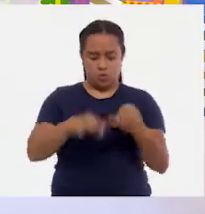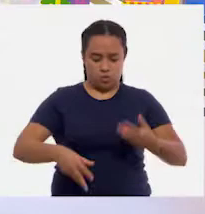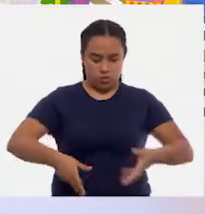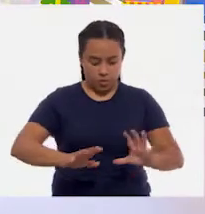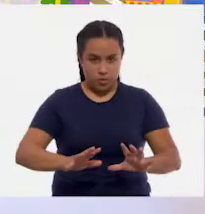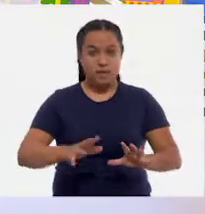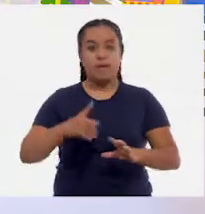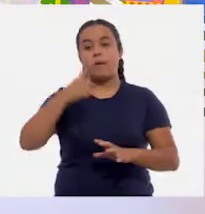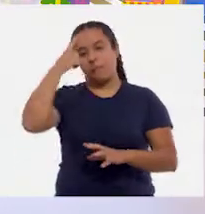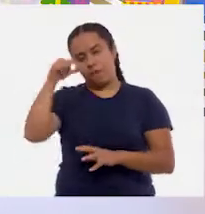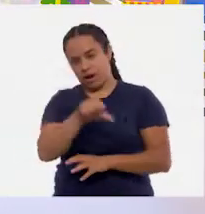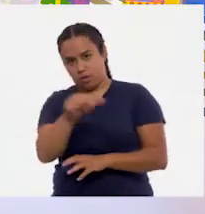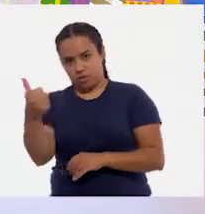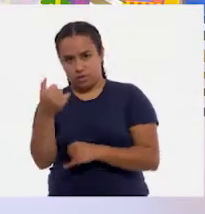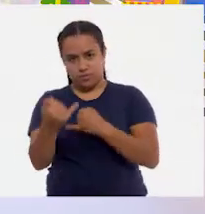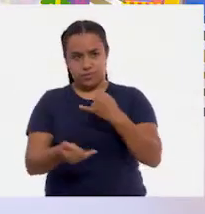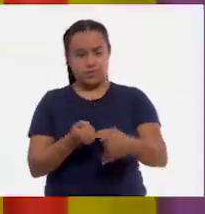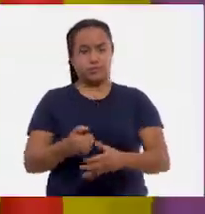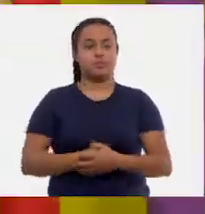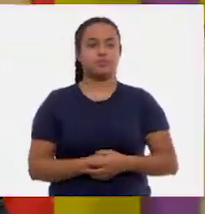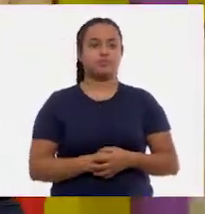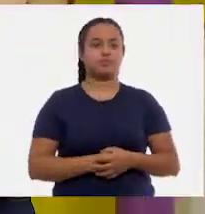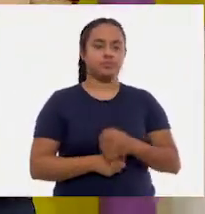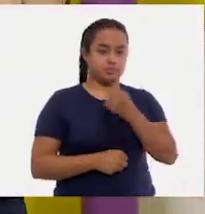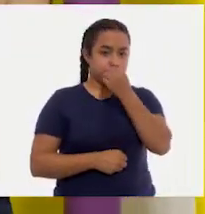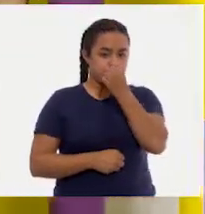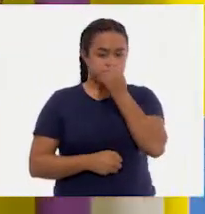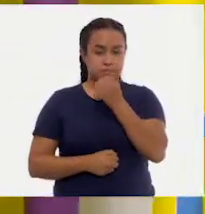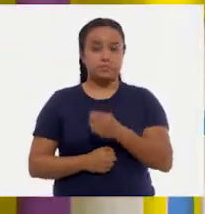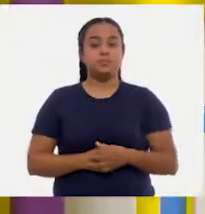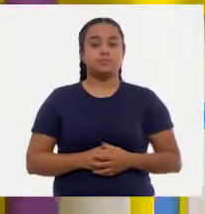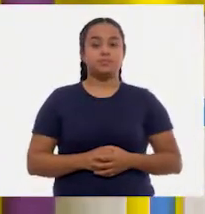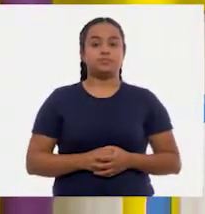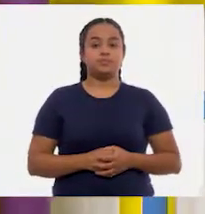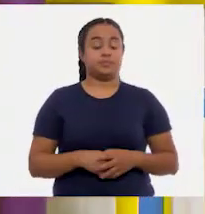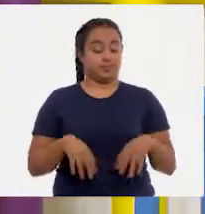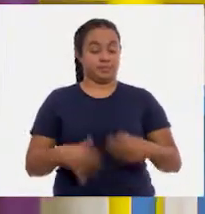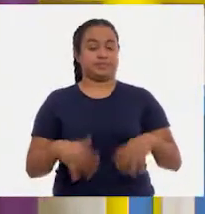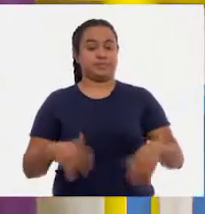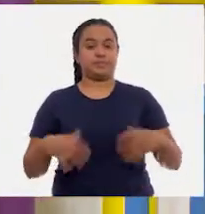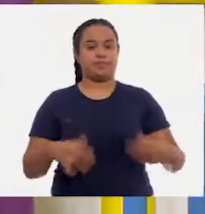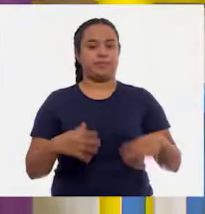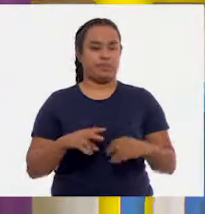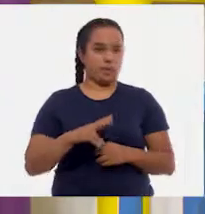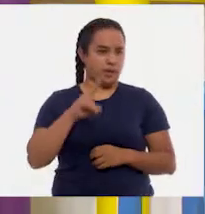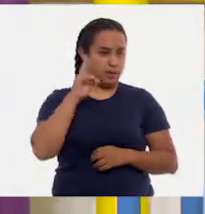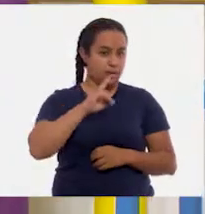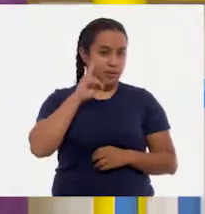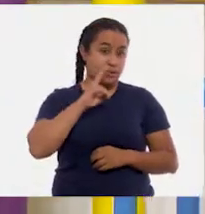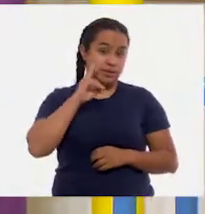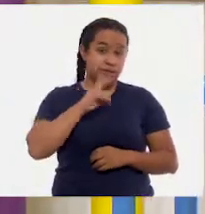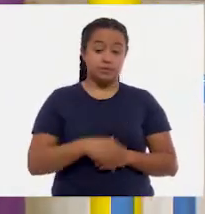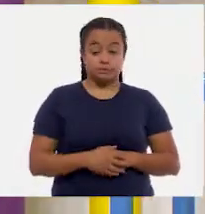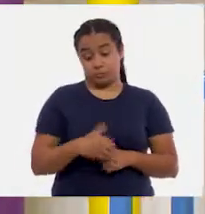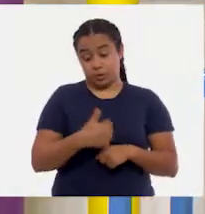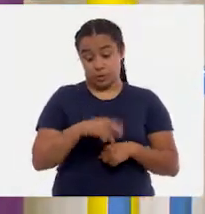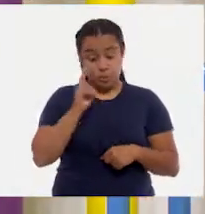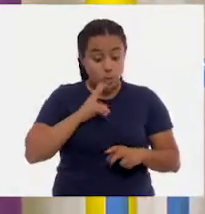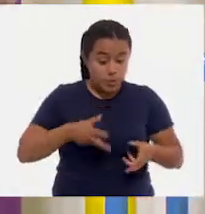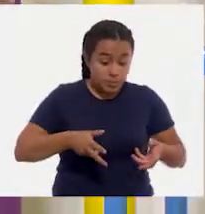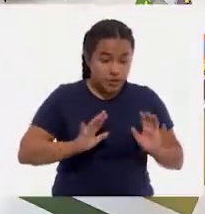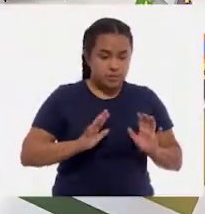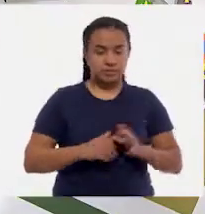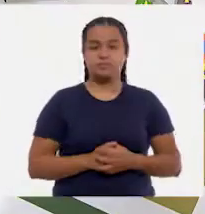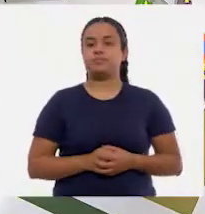otro jueguito. A ver. Ay, ay, ay. Bueno, pues el número que salga, ¿verdad?